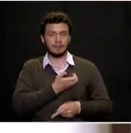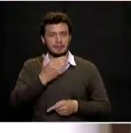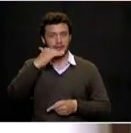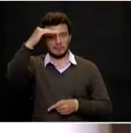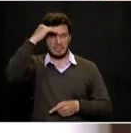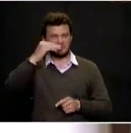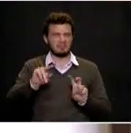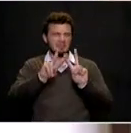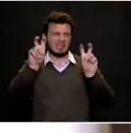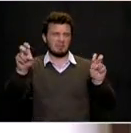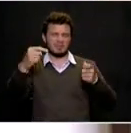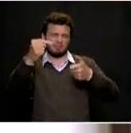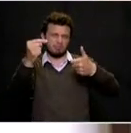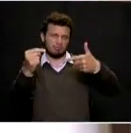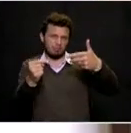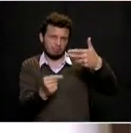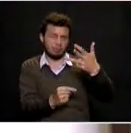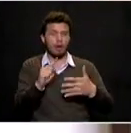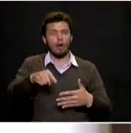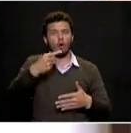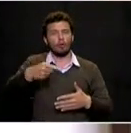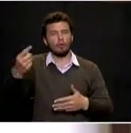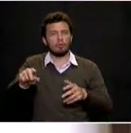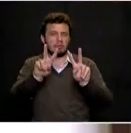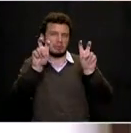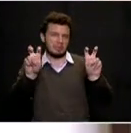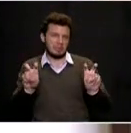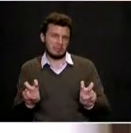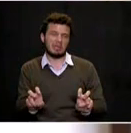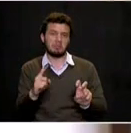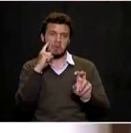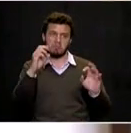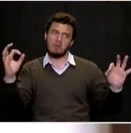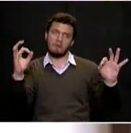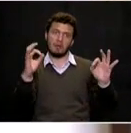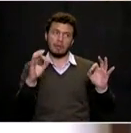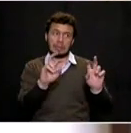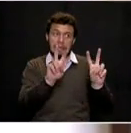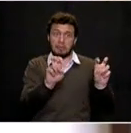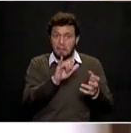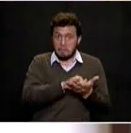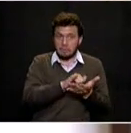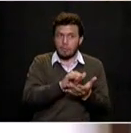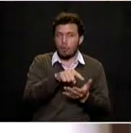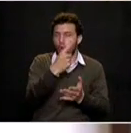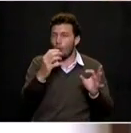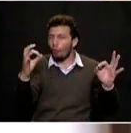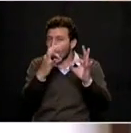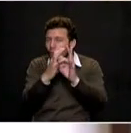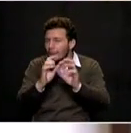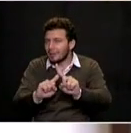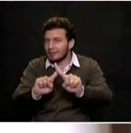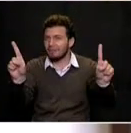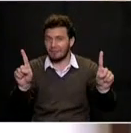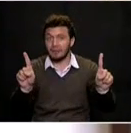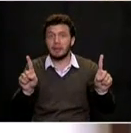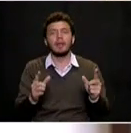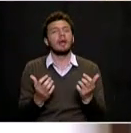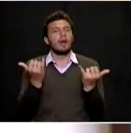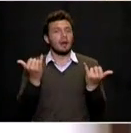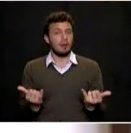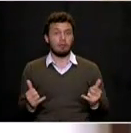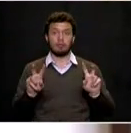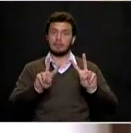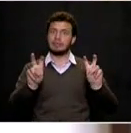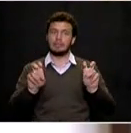temas, incluso algunos temas repetidos con diferentes enfoques. Y vamos a darle el turno a un tema muy importante